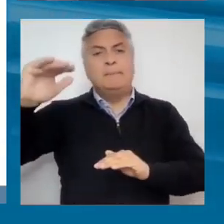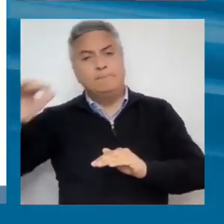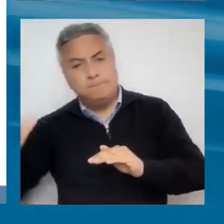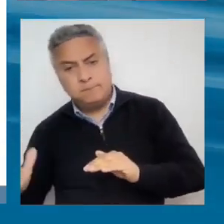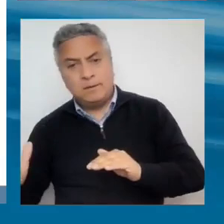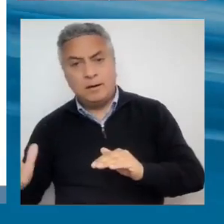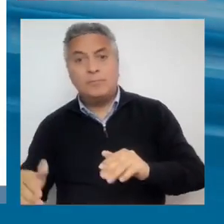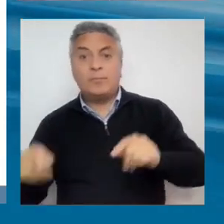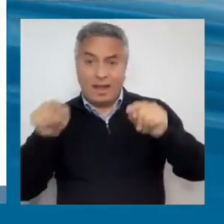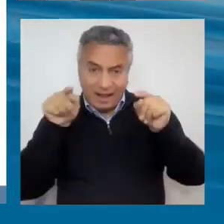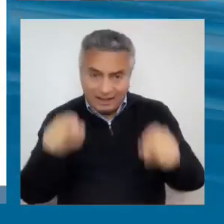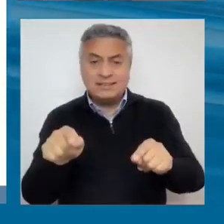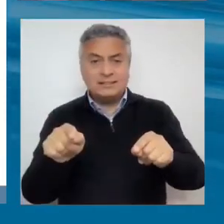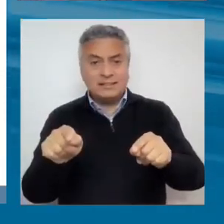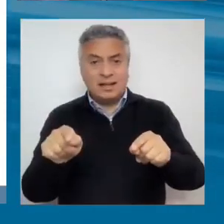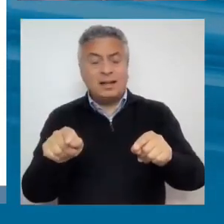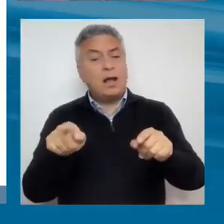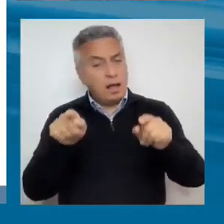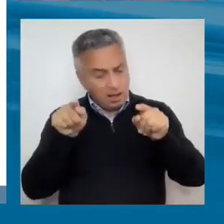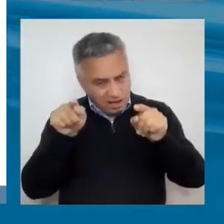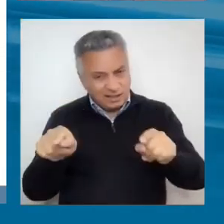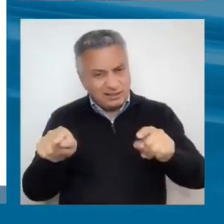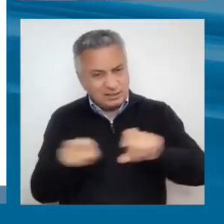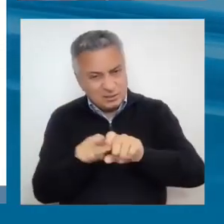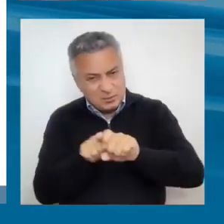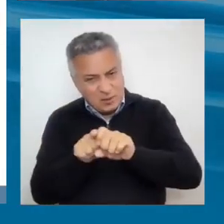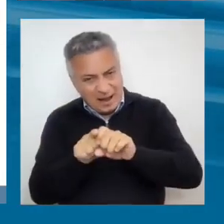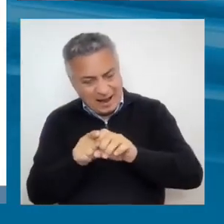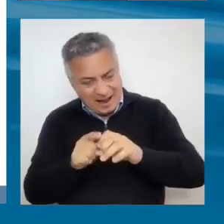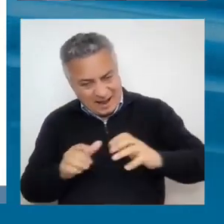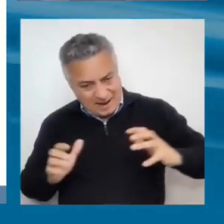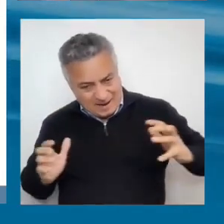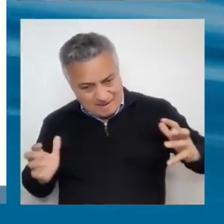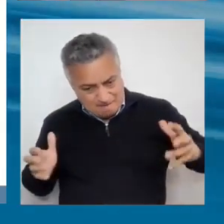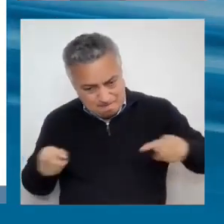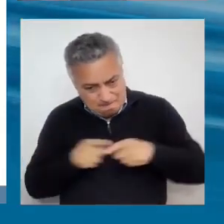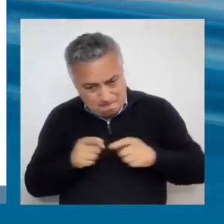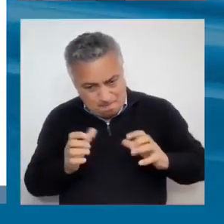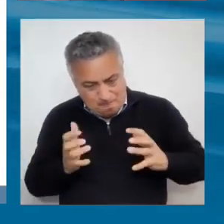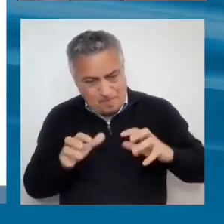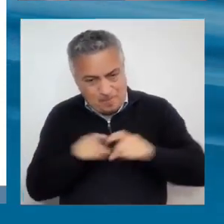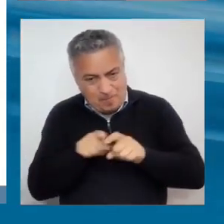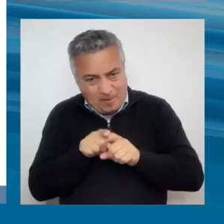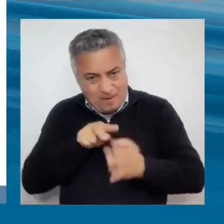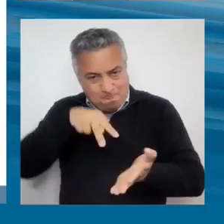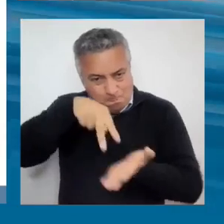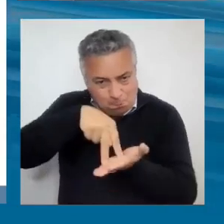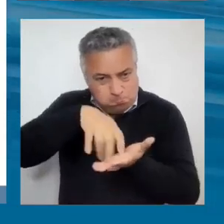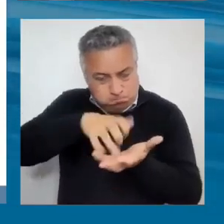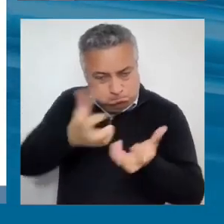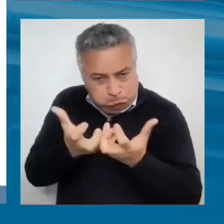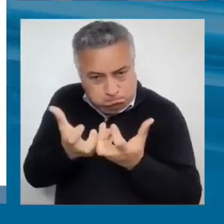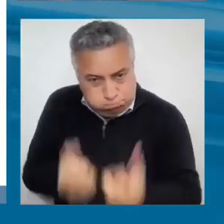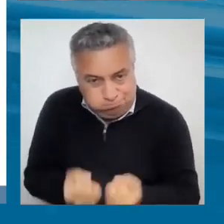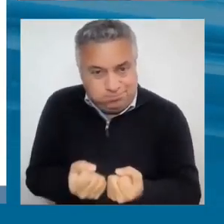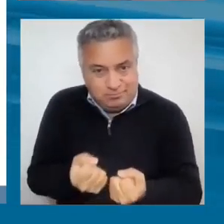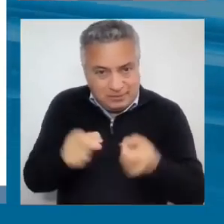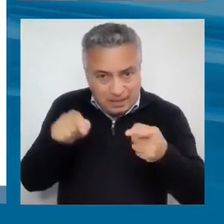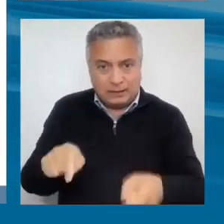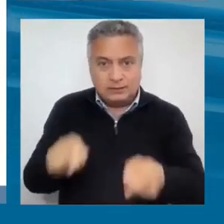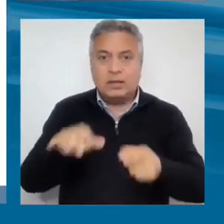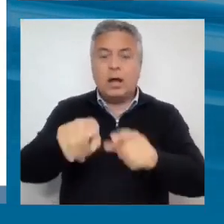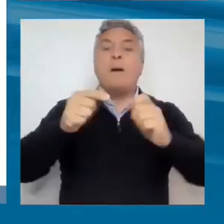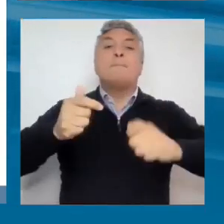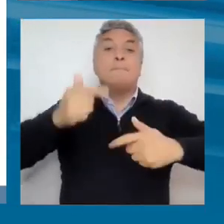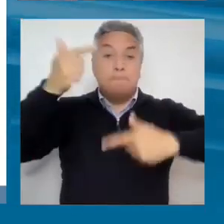arraigada en esa estructura, con lo cual quiere decir que parte de la solución no pasa solo por políticas sociales o que las políticas sociales